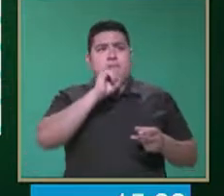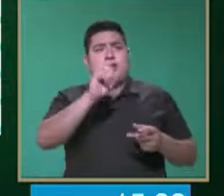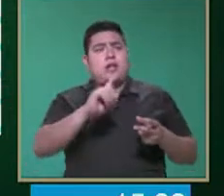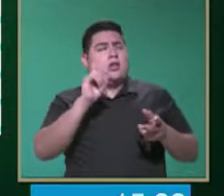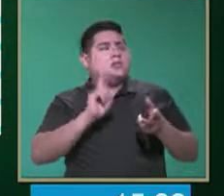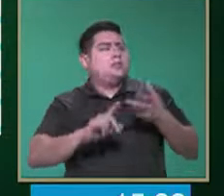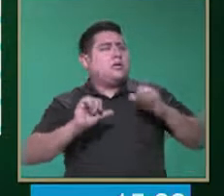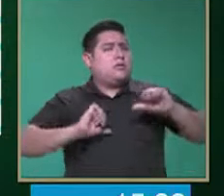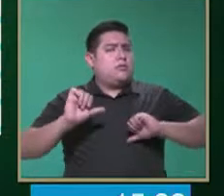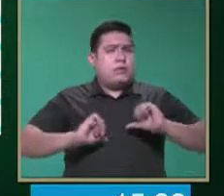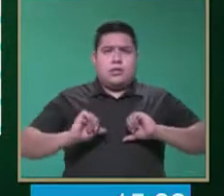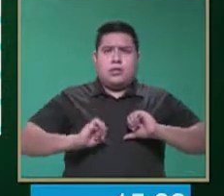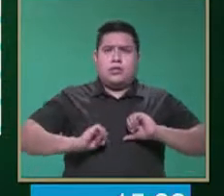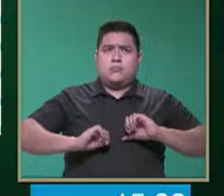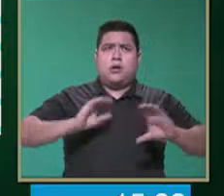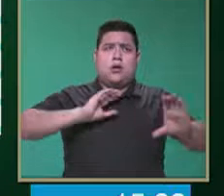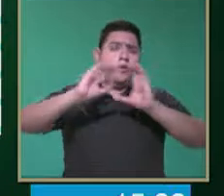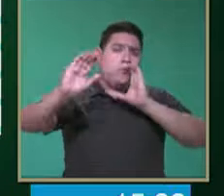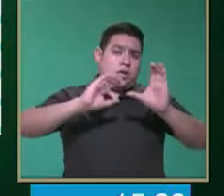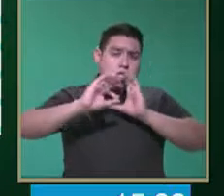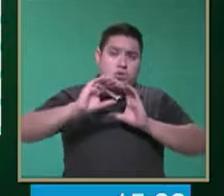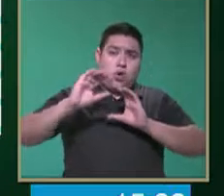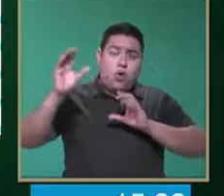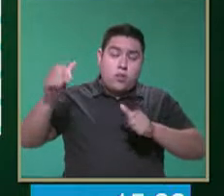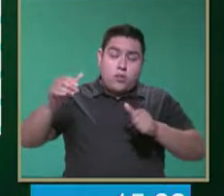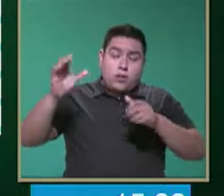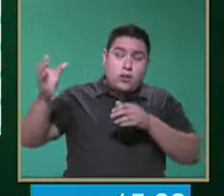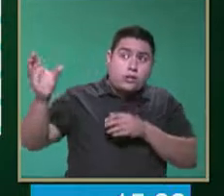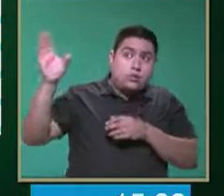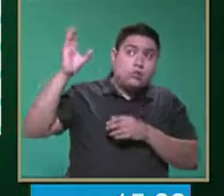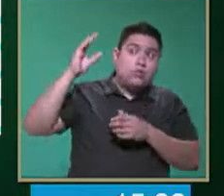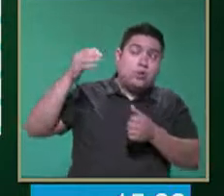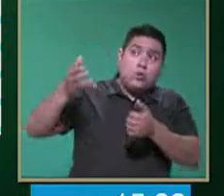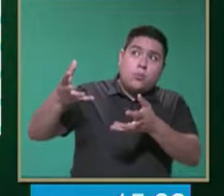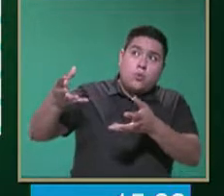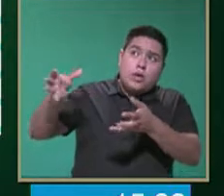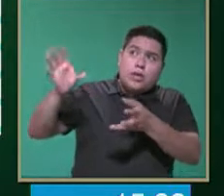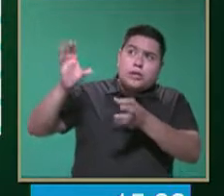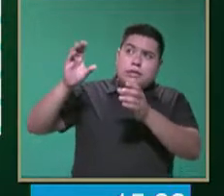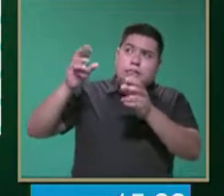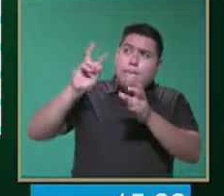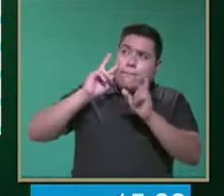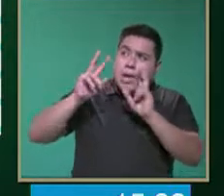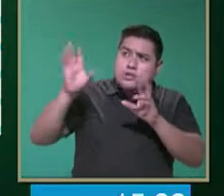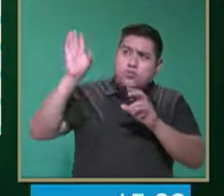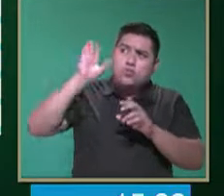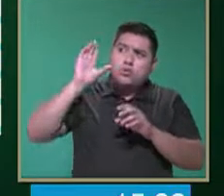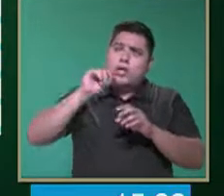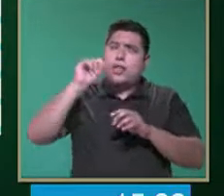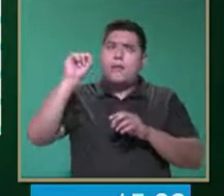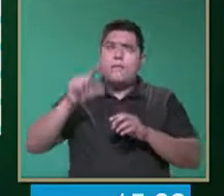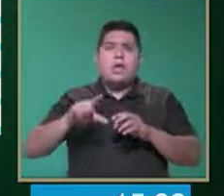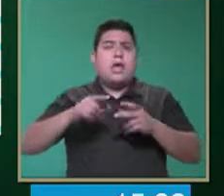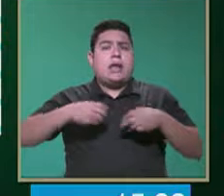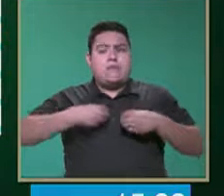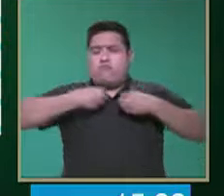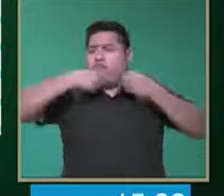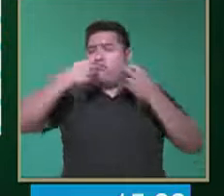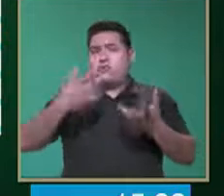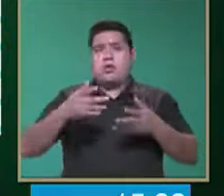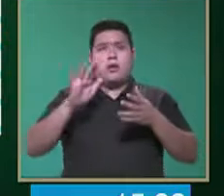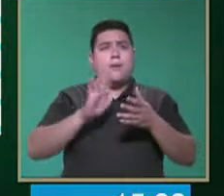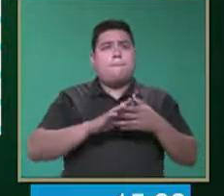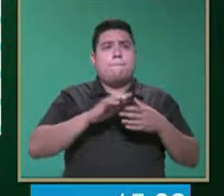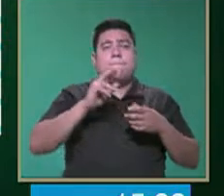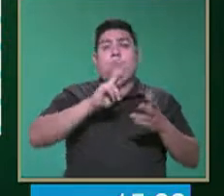comunicación receptiva y expresiva, tenemos que trabajar la imitación de vocales, de sílabas, formación